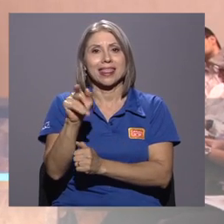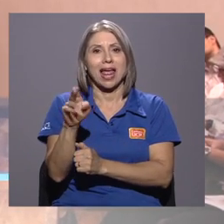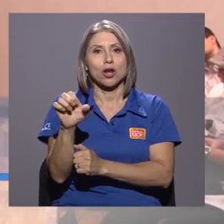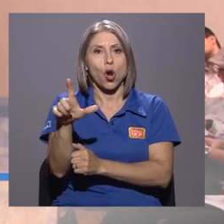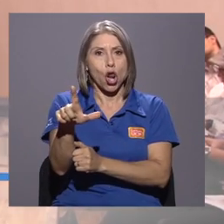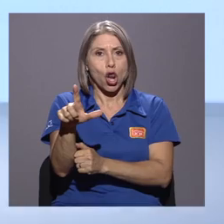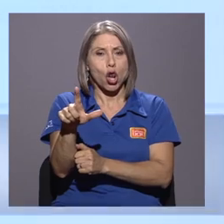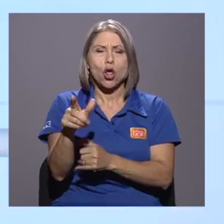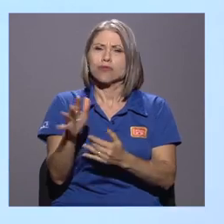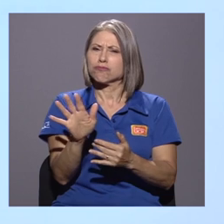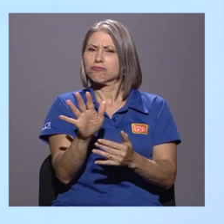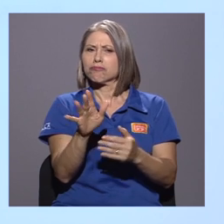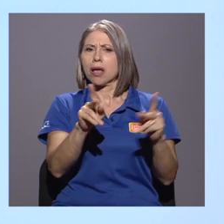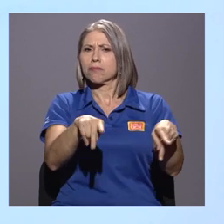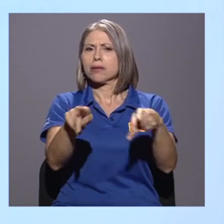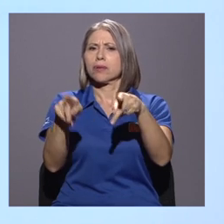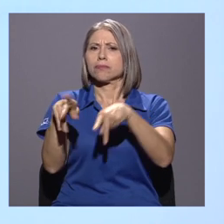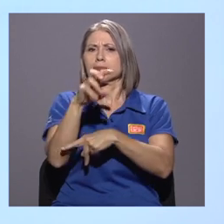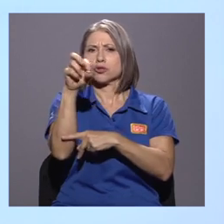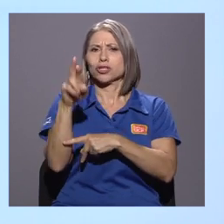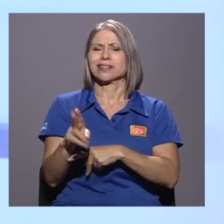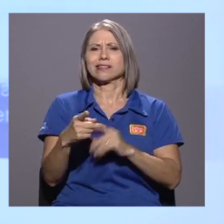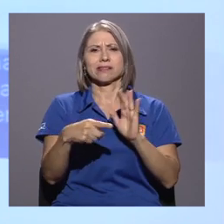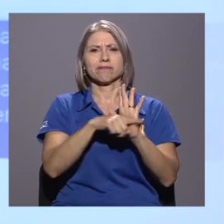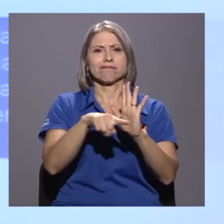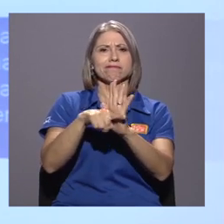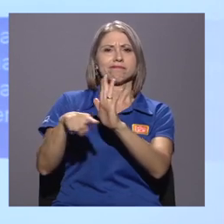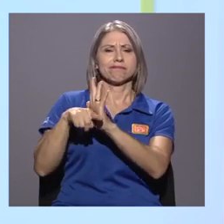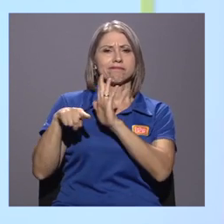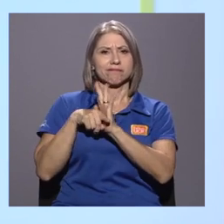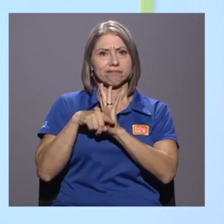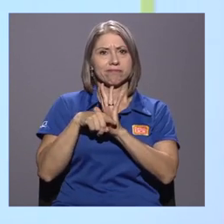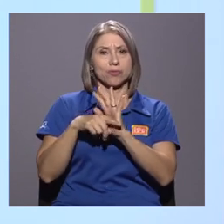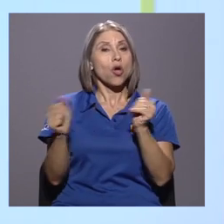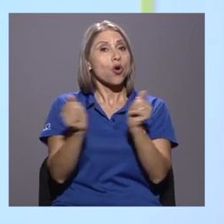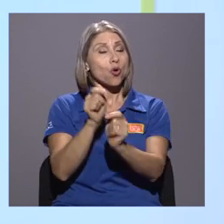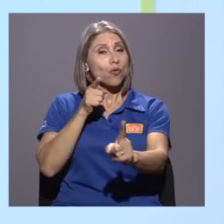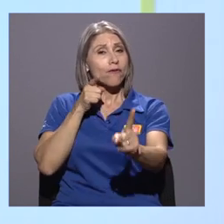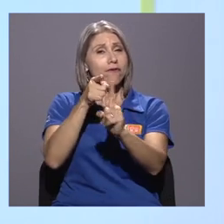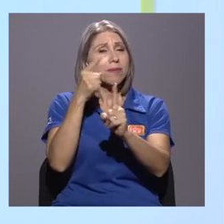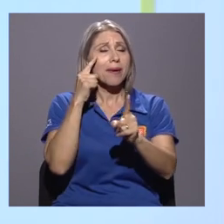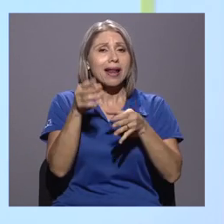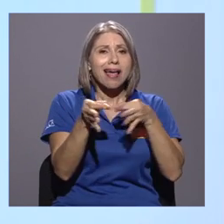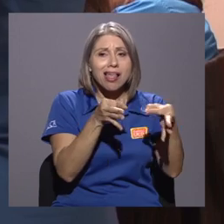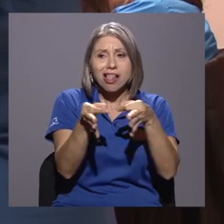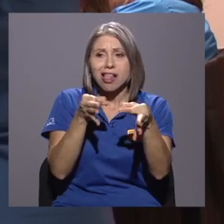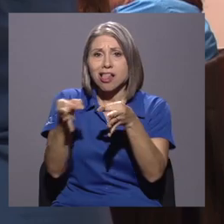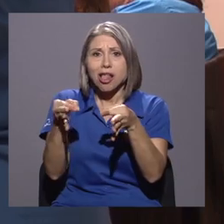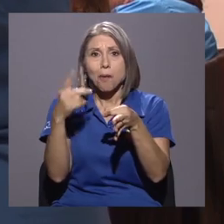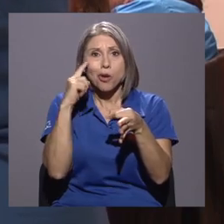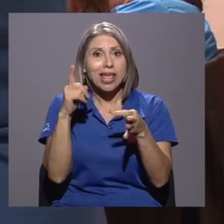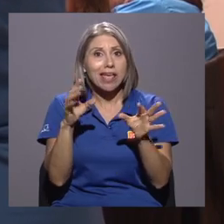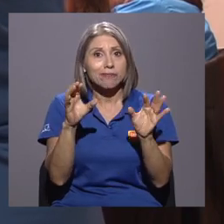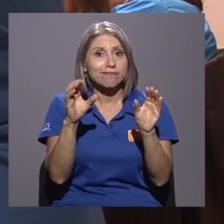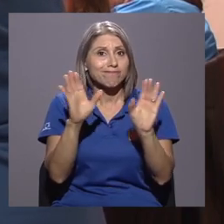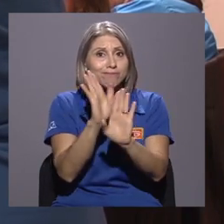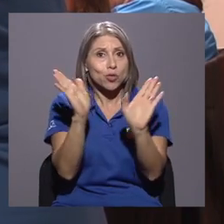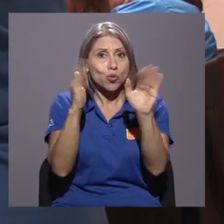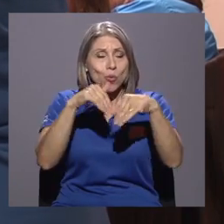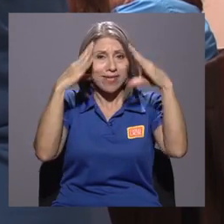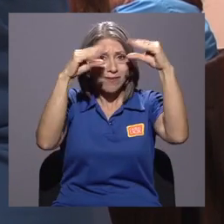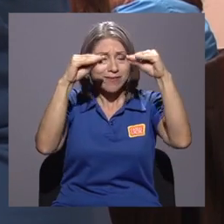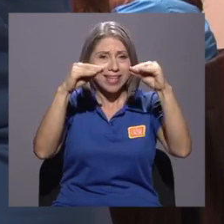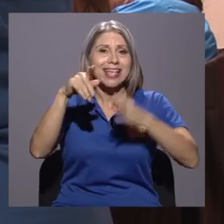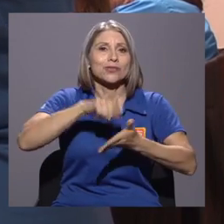reacción un tanto negativa de la población costarricense. Con el fin de esclarecer la desinformación que existe, la Escuela de Ingeniería en